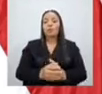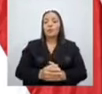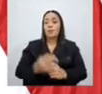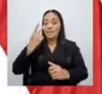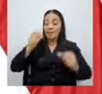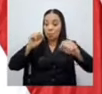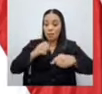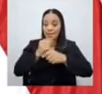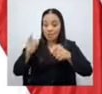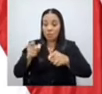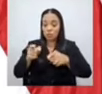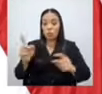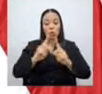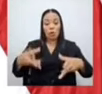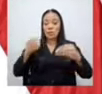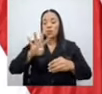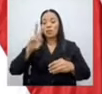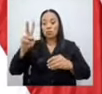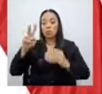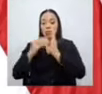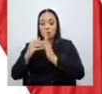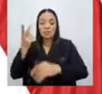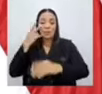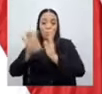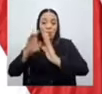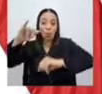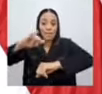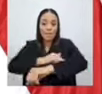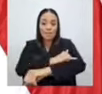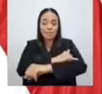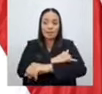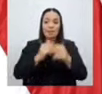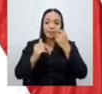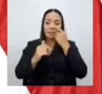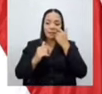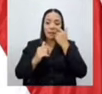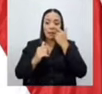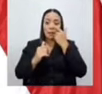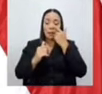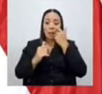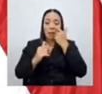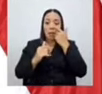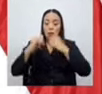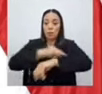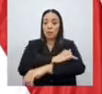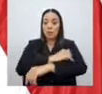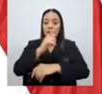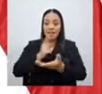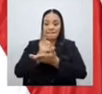lugar de gastar 42 millones la pista del aeropuerto de Liberia? Daniel Oduber,